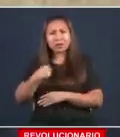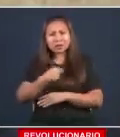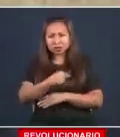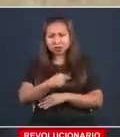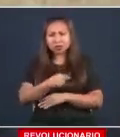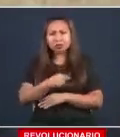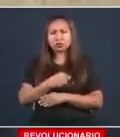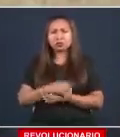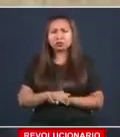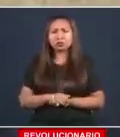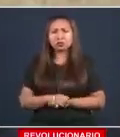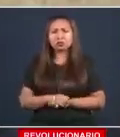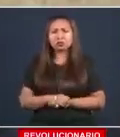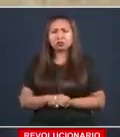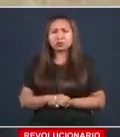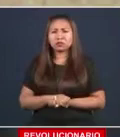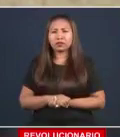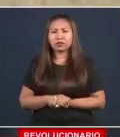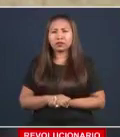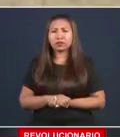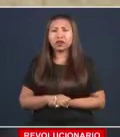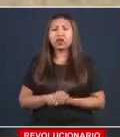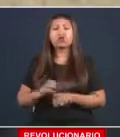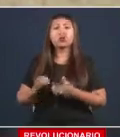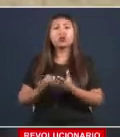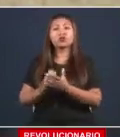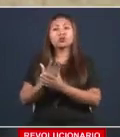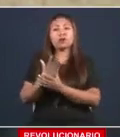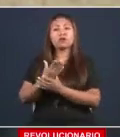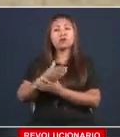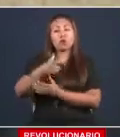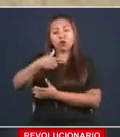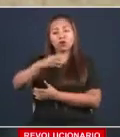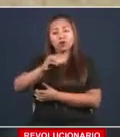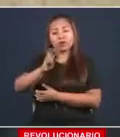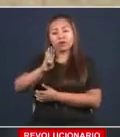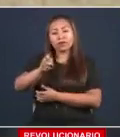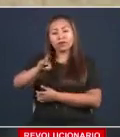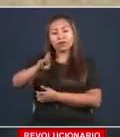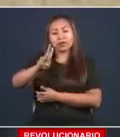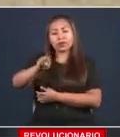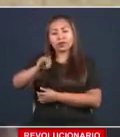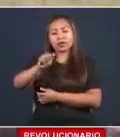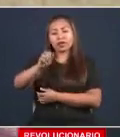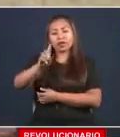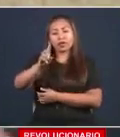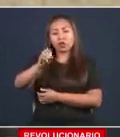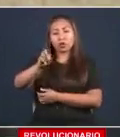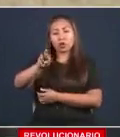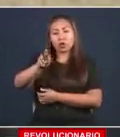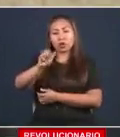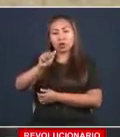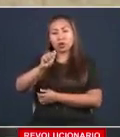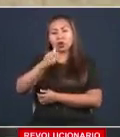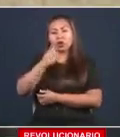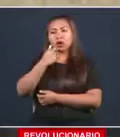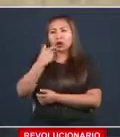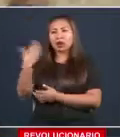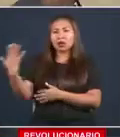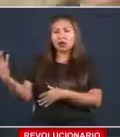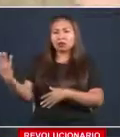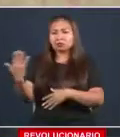Hay una recién nombrada gobernadora que lo primero que hizo fue golpear a esta asamblea.